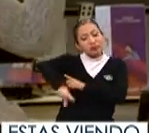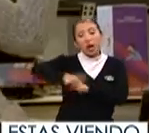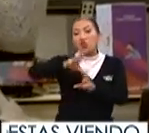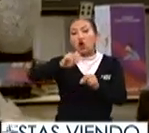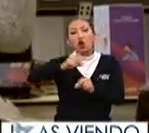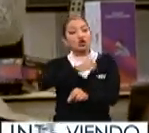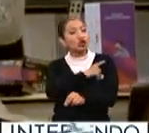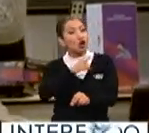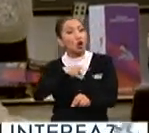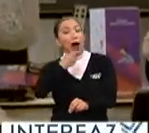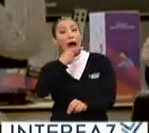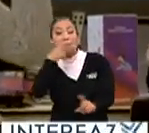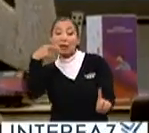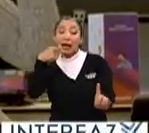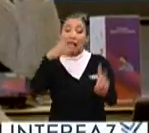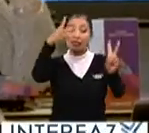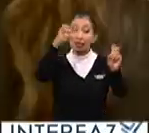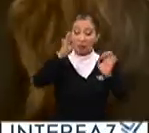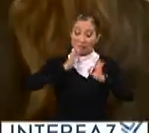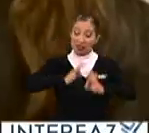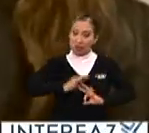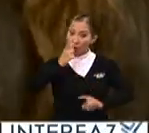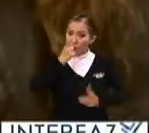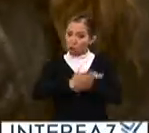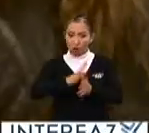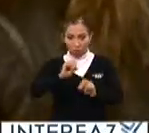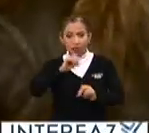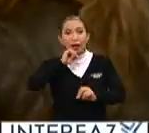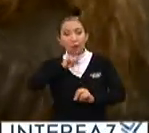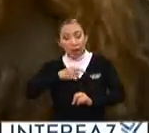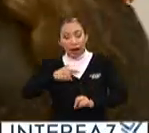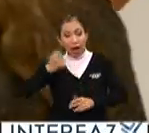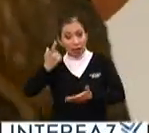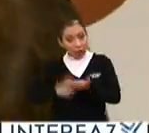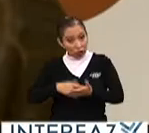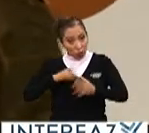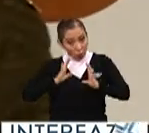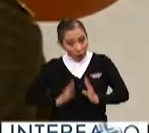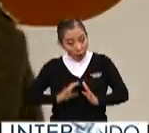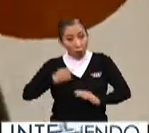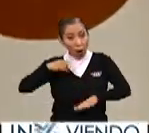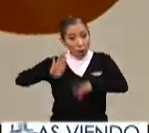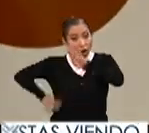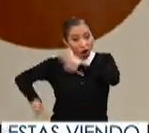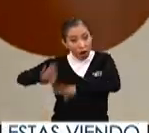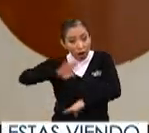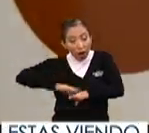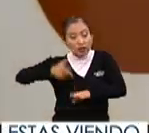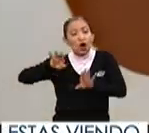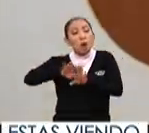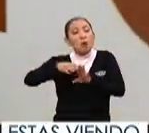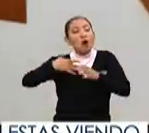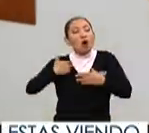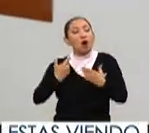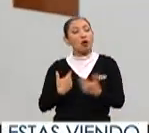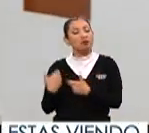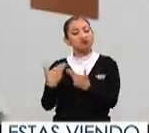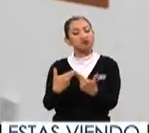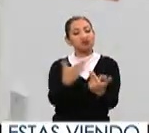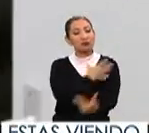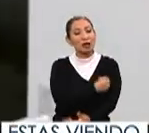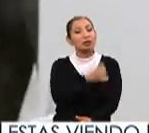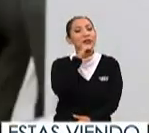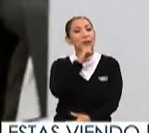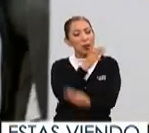que no solo se aborden aspectos físicos, fisiológicos y biológicos de la reproducción, sino